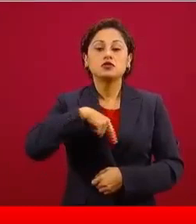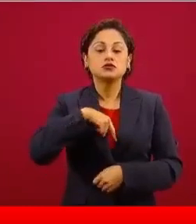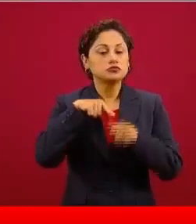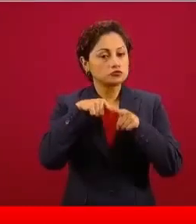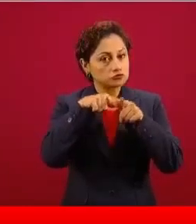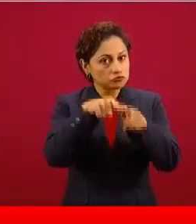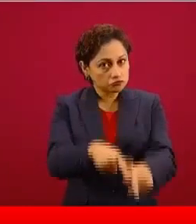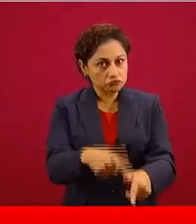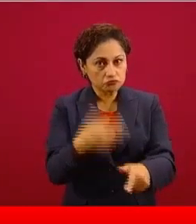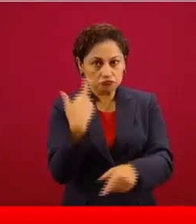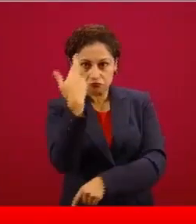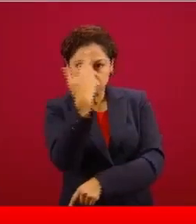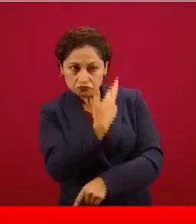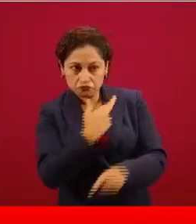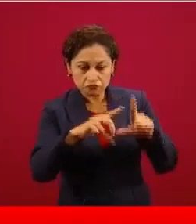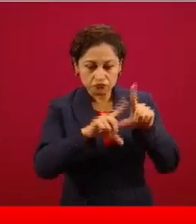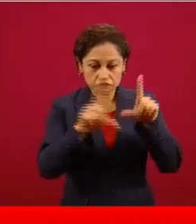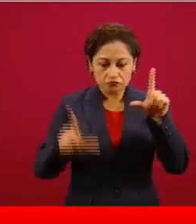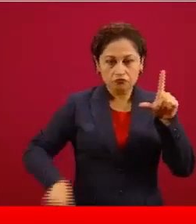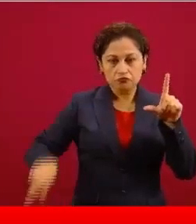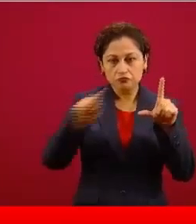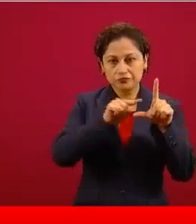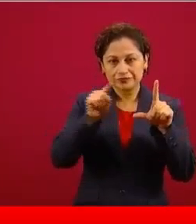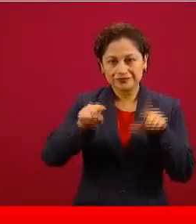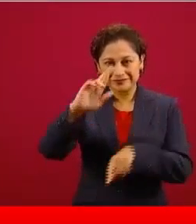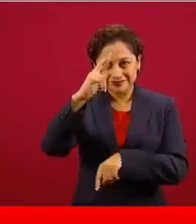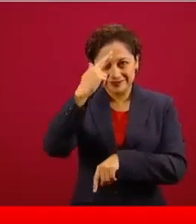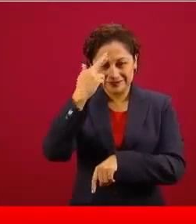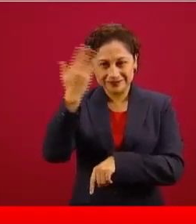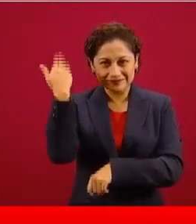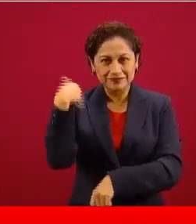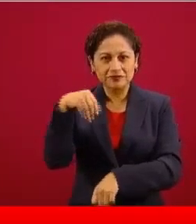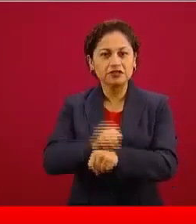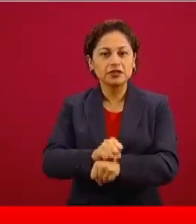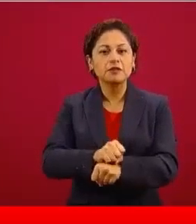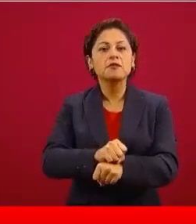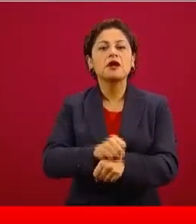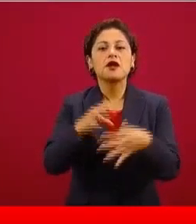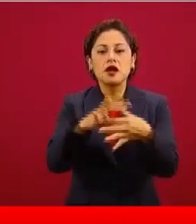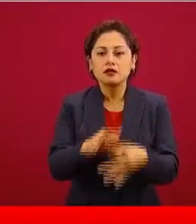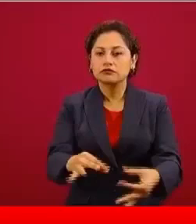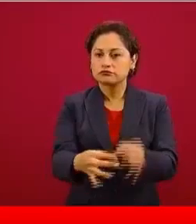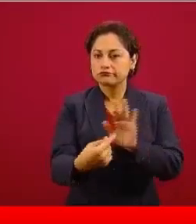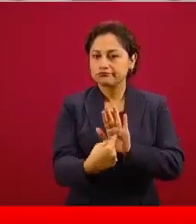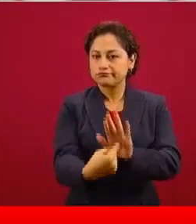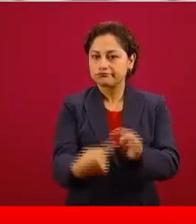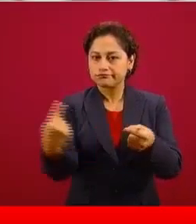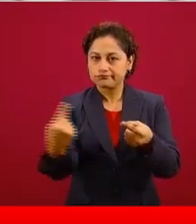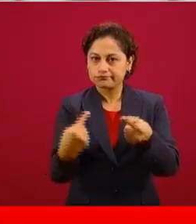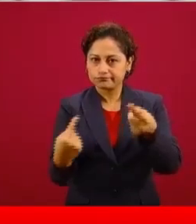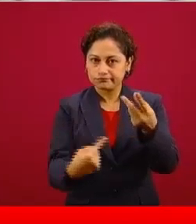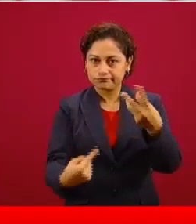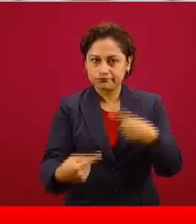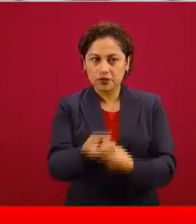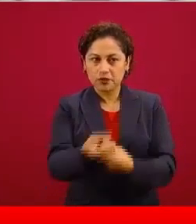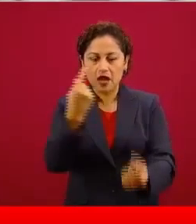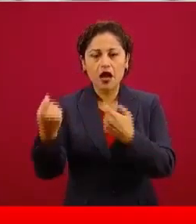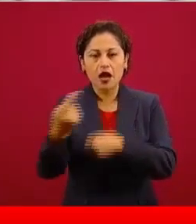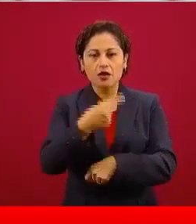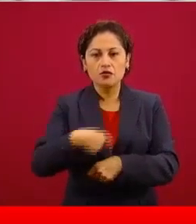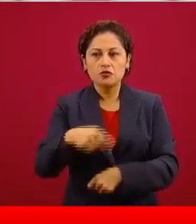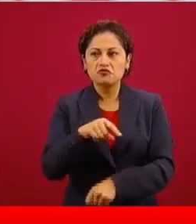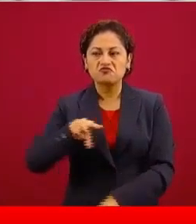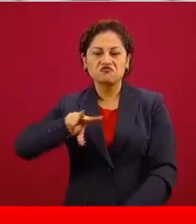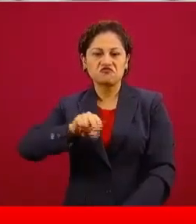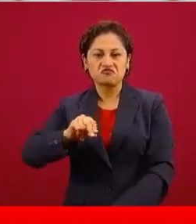recordarán que la semana pasada señalamos algunos que no se dejaron colocar sellos, otros que no se dejaron